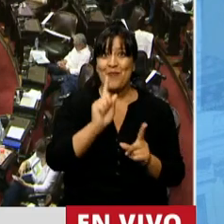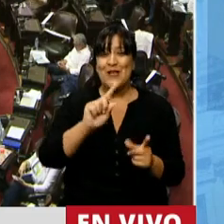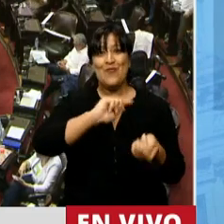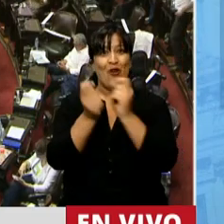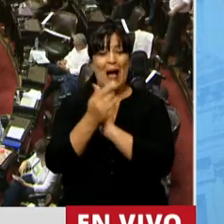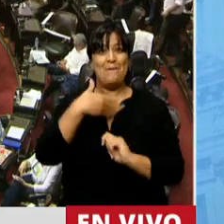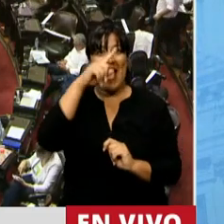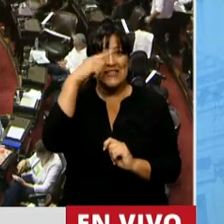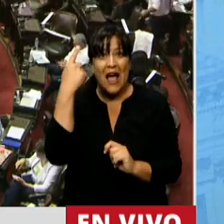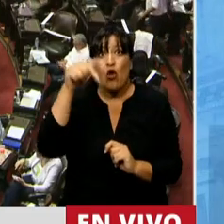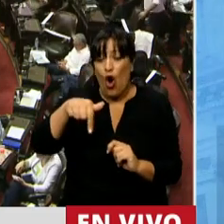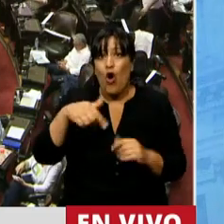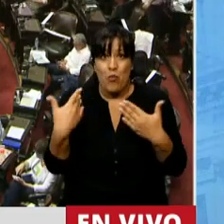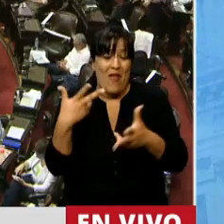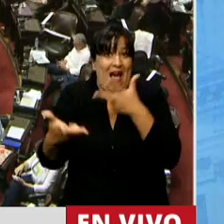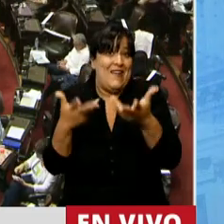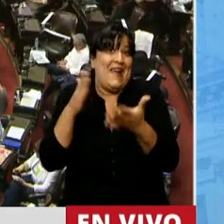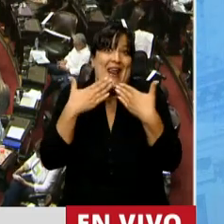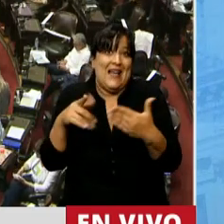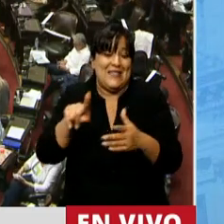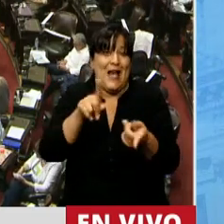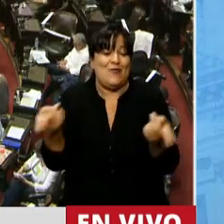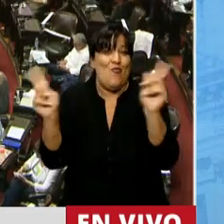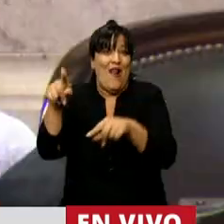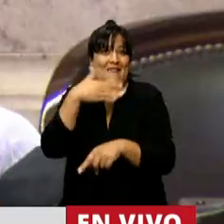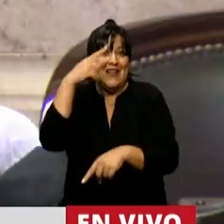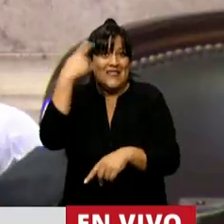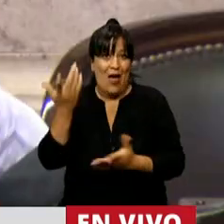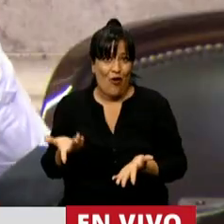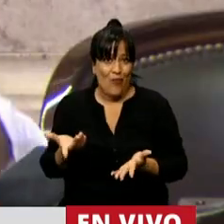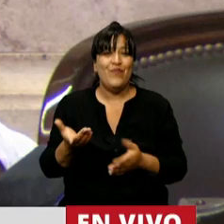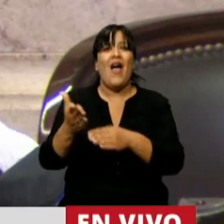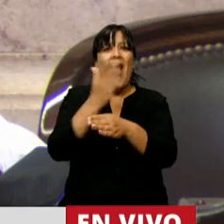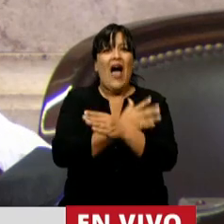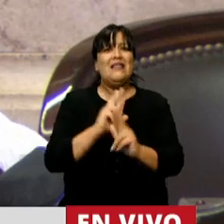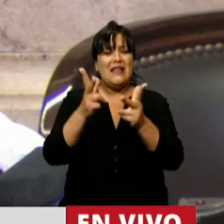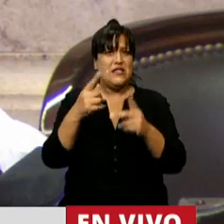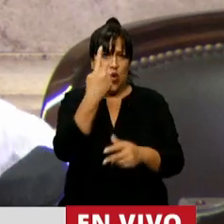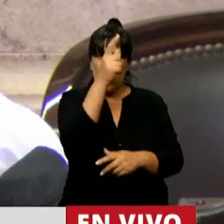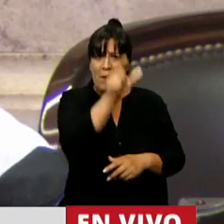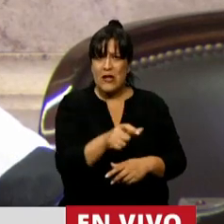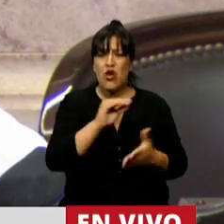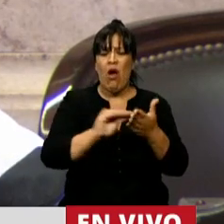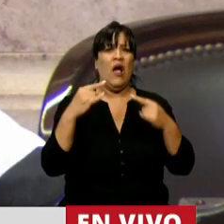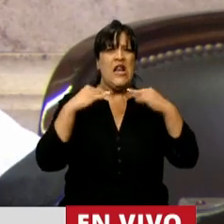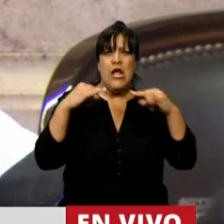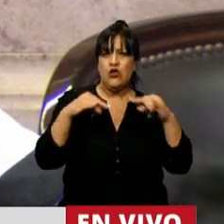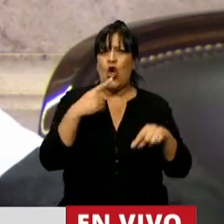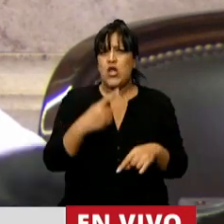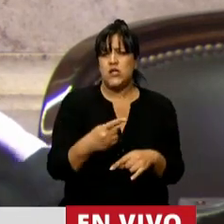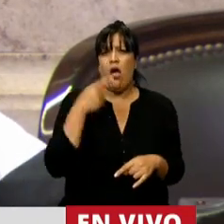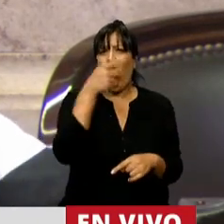que hoy habilita esta discusión. Recién un diputado propinante a los gritos acusaba